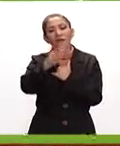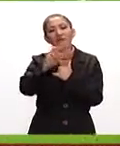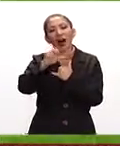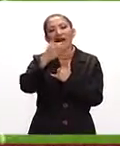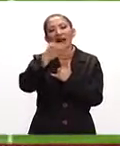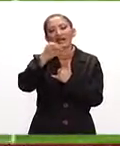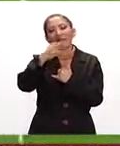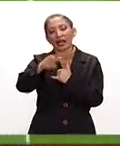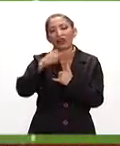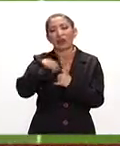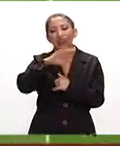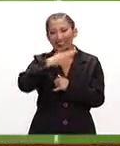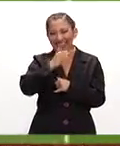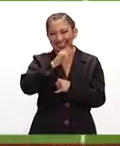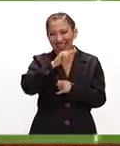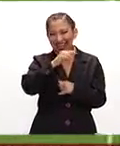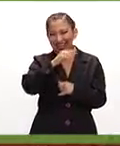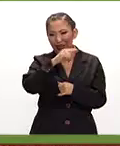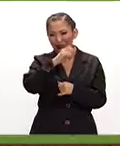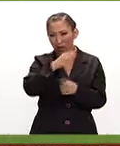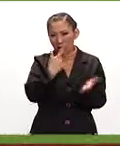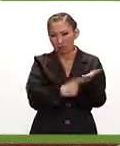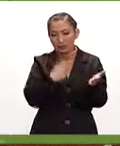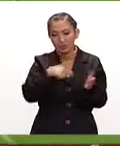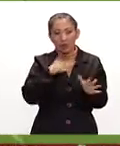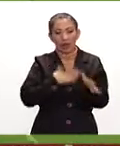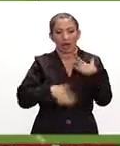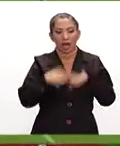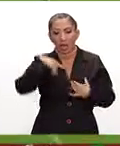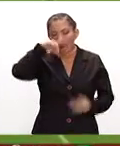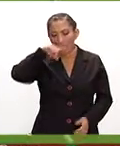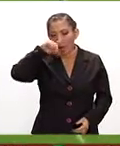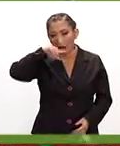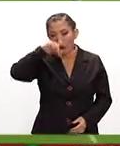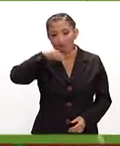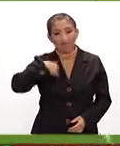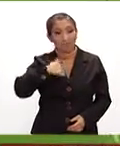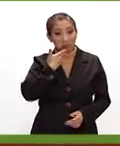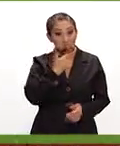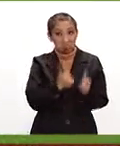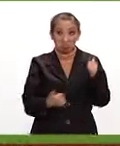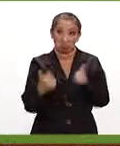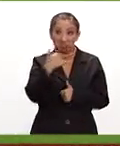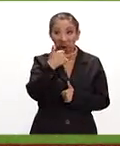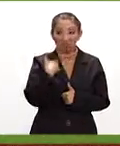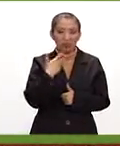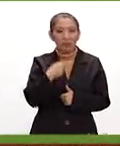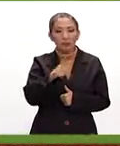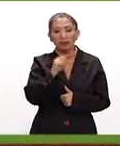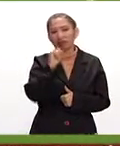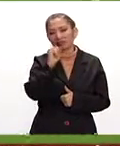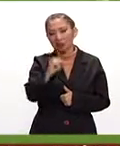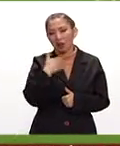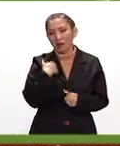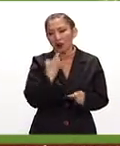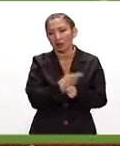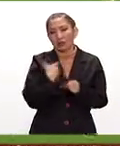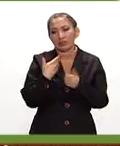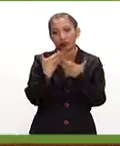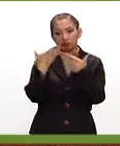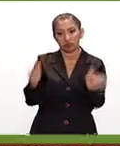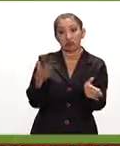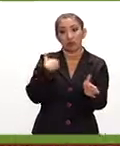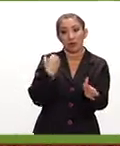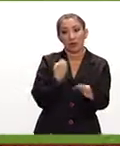Leverkusen con Javier El Chicharito Hernández, que pues se cansaron de fallar, no fueron mejores, pero sí tuvieron las oportunidades más